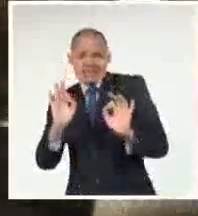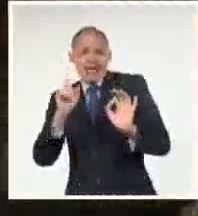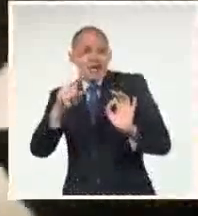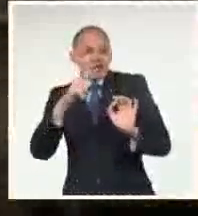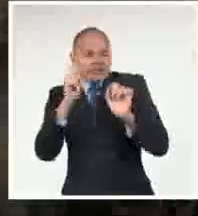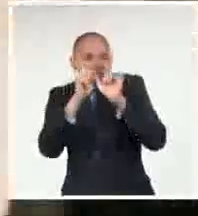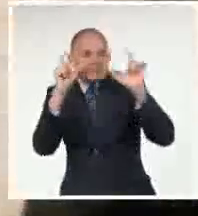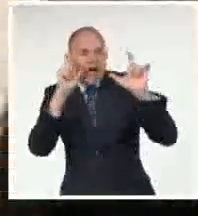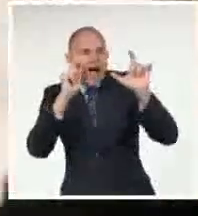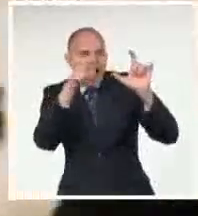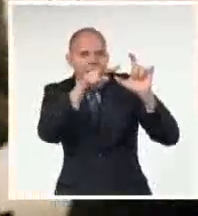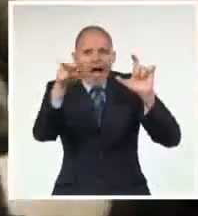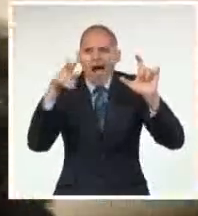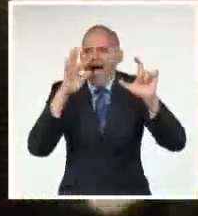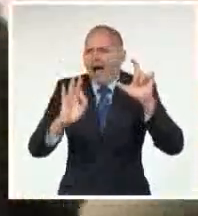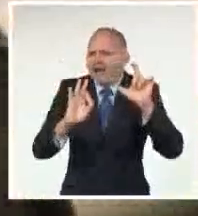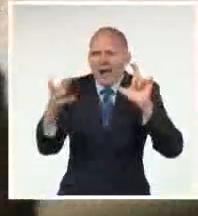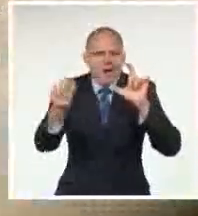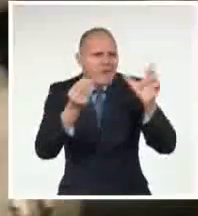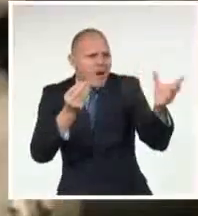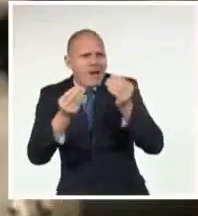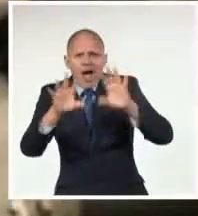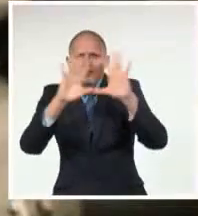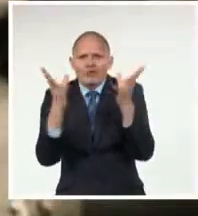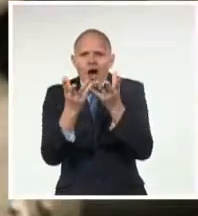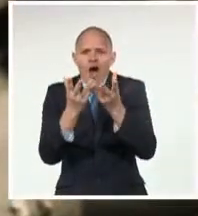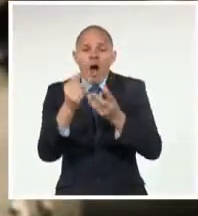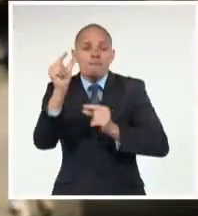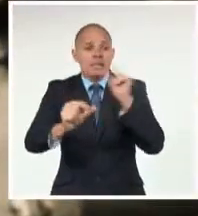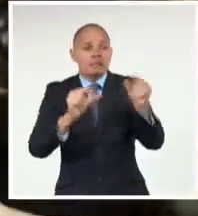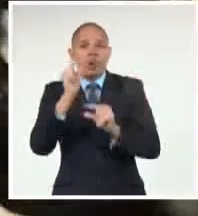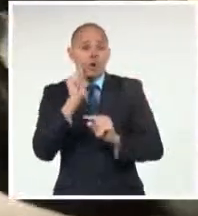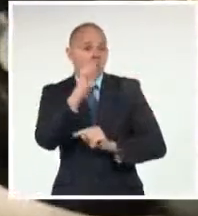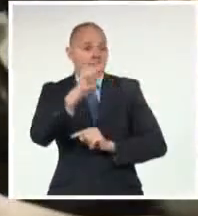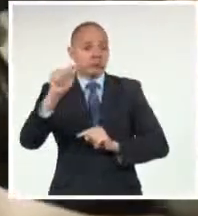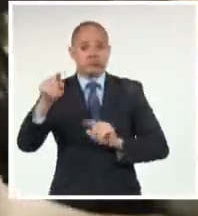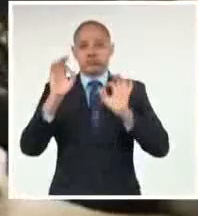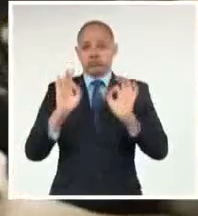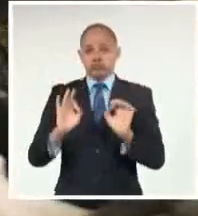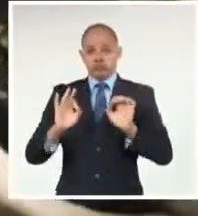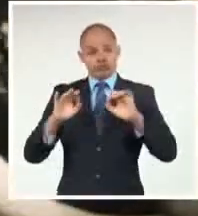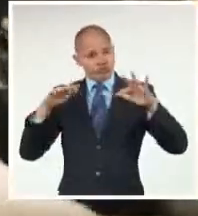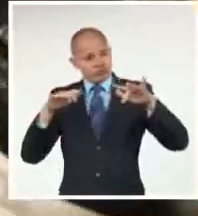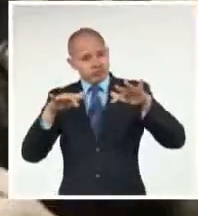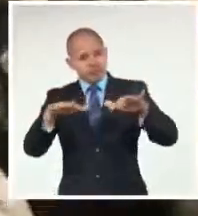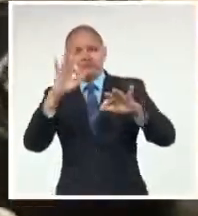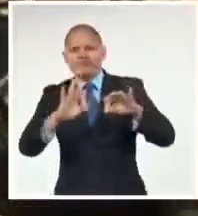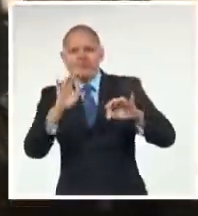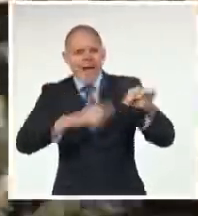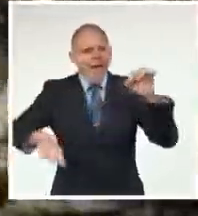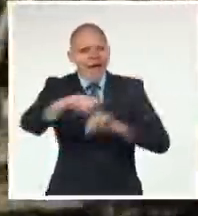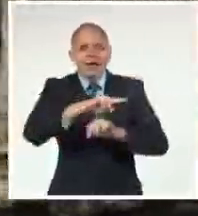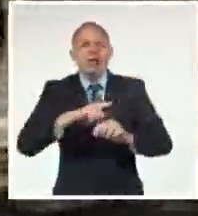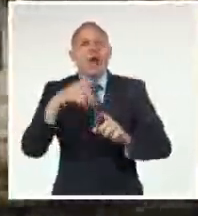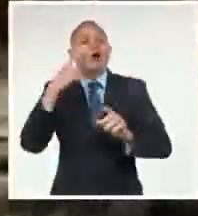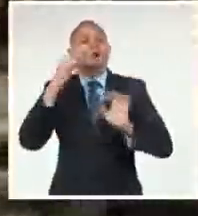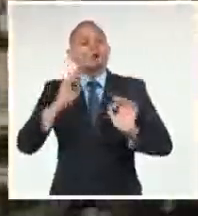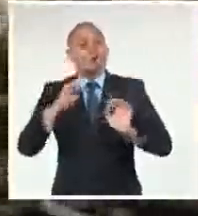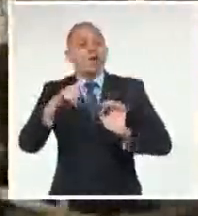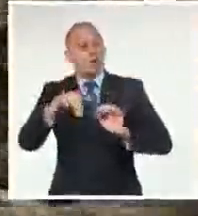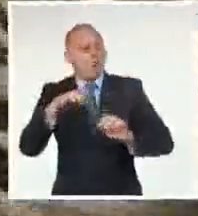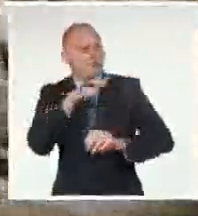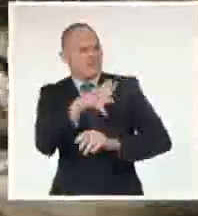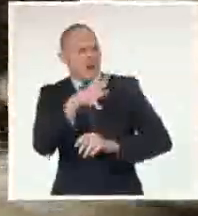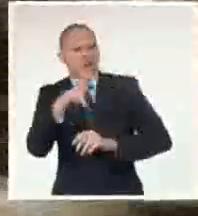verlo, de los participantes en la historia, de los que tuvieron la acción